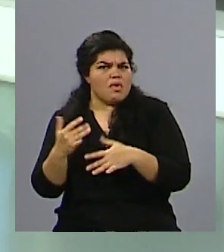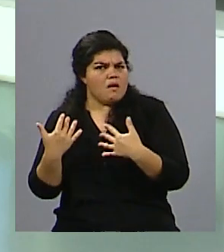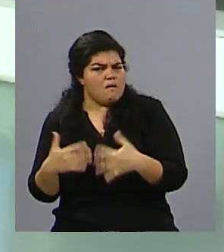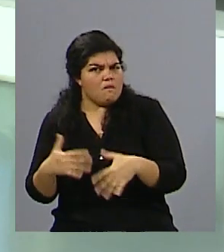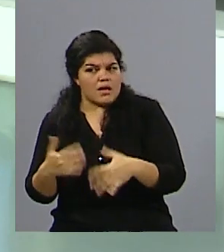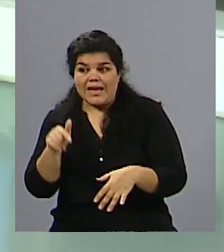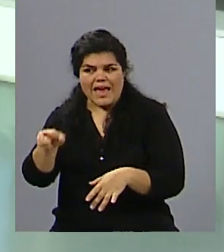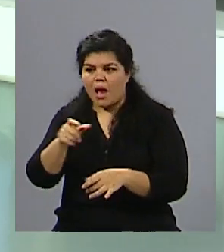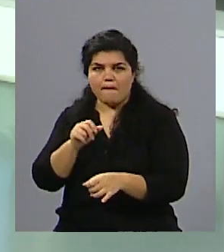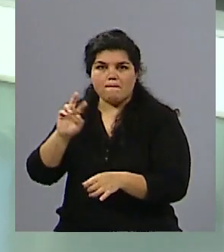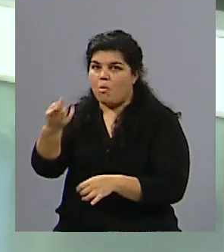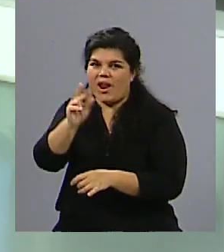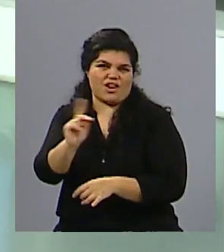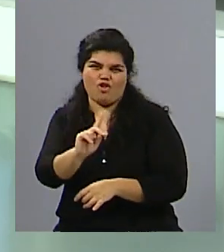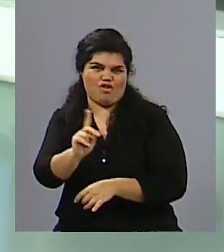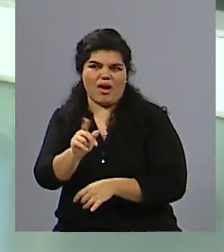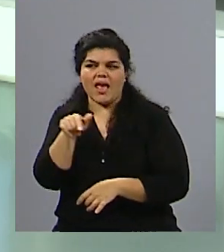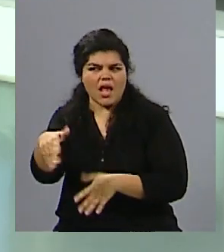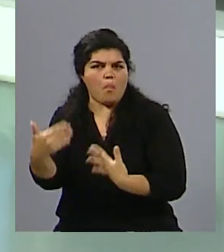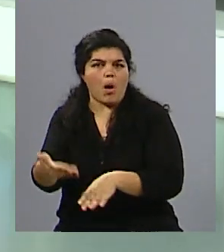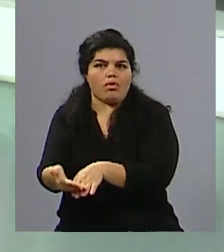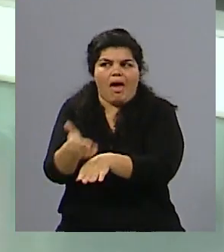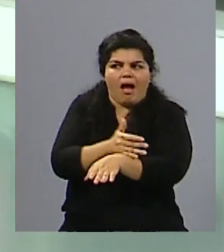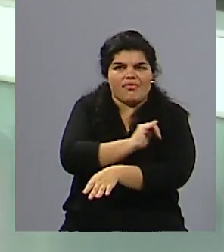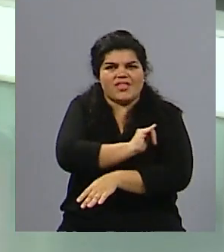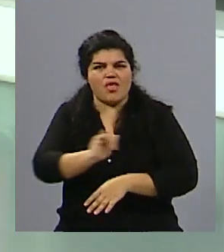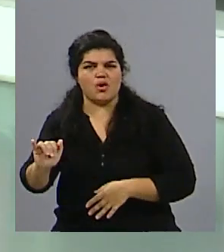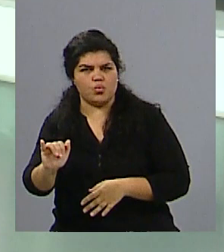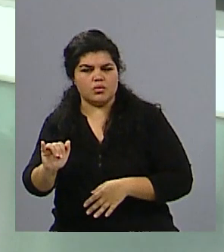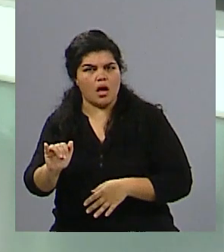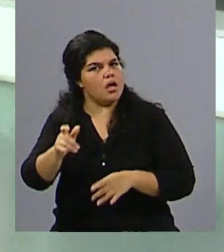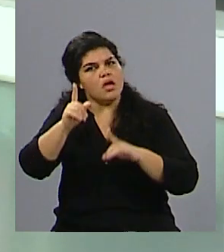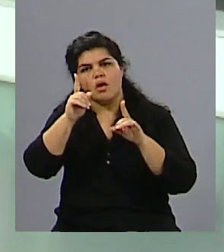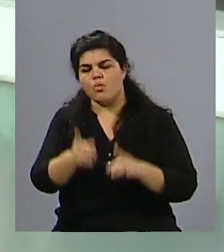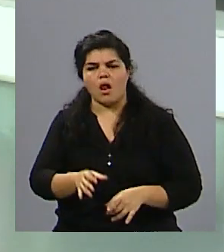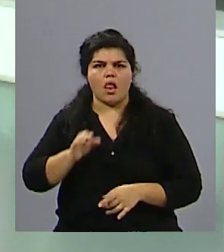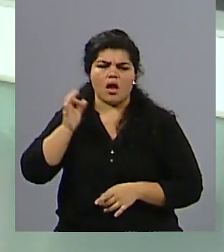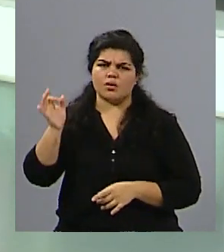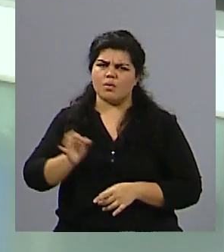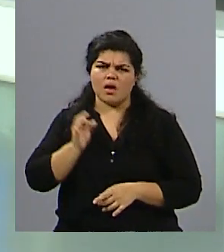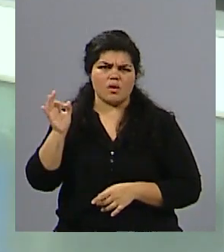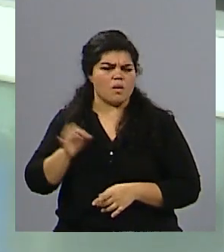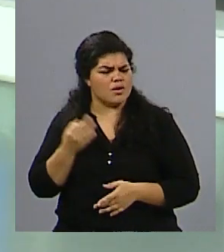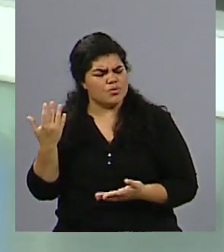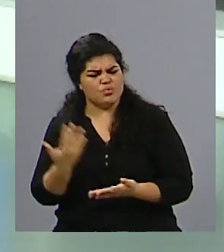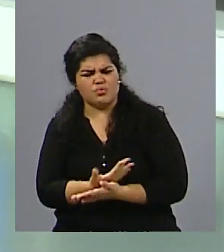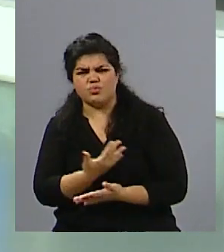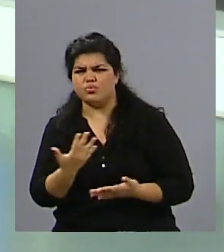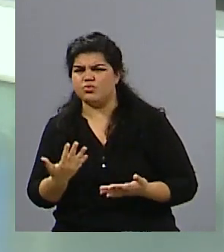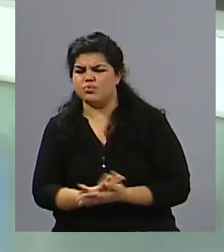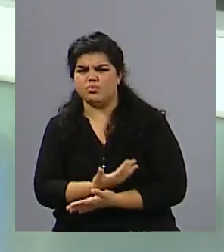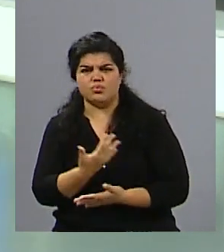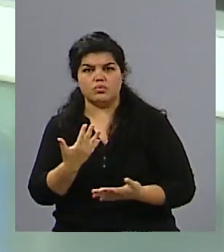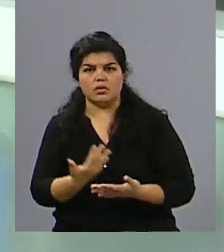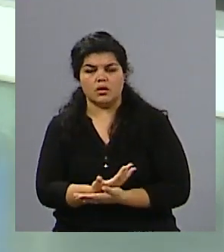de la peor manera porque esta chica lo pudo hacer a tiempo, pero ha vivido muchos años de infierno. Nosotros estamos hablando, a partir de ni una